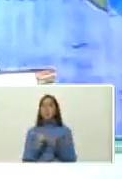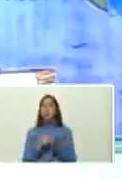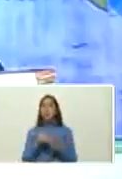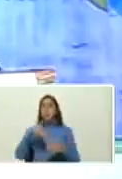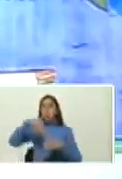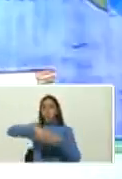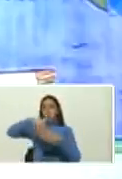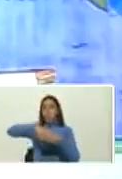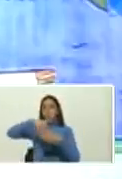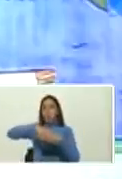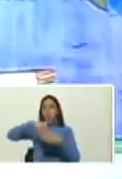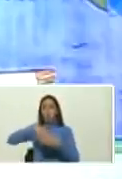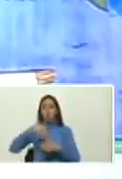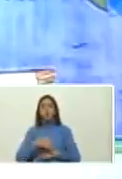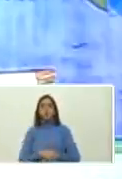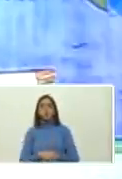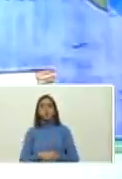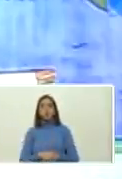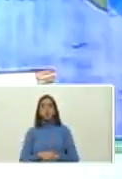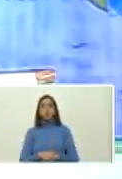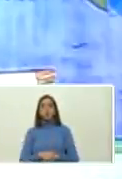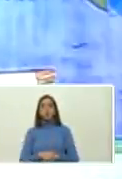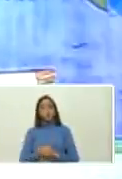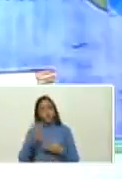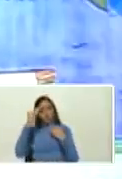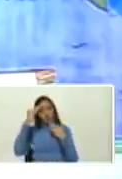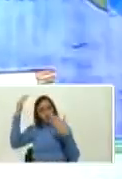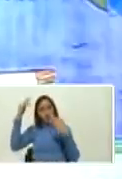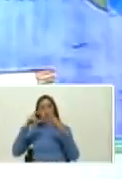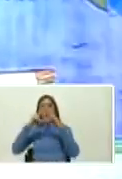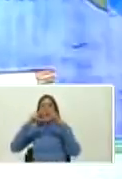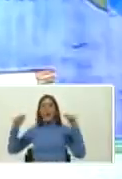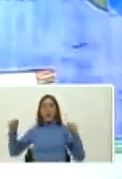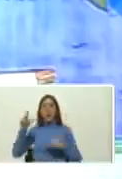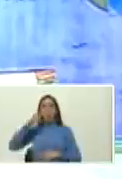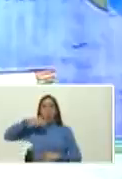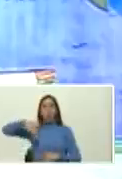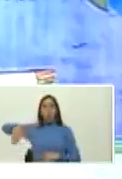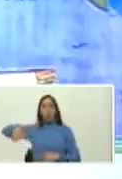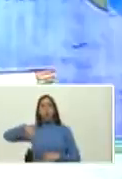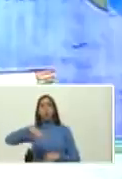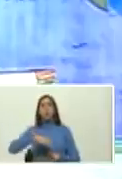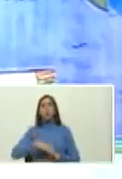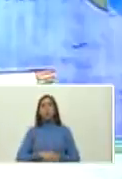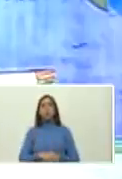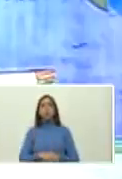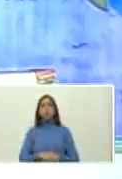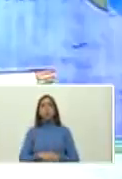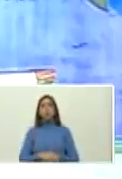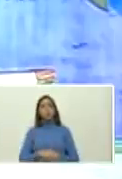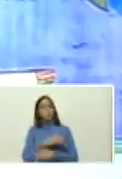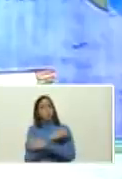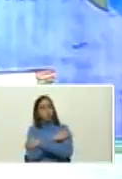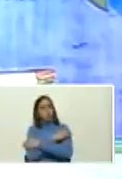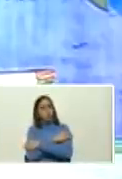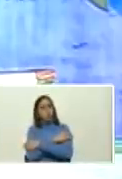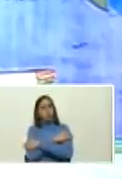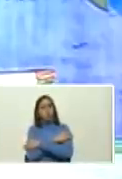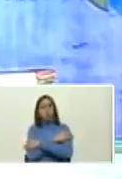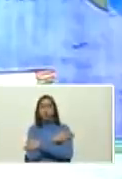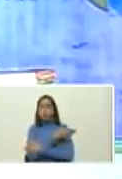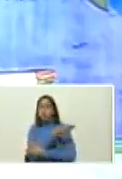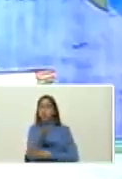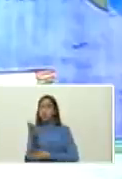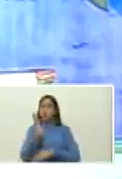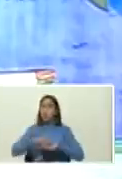en los centros de votación le enviamos un saludo al pueblo de Nicaragua lo felicitamos de antemano